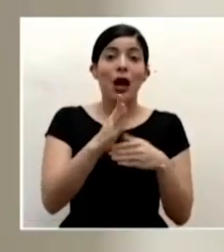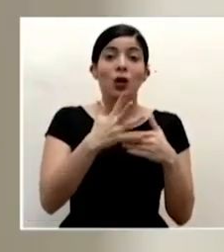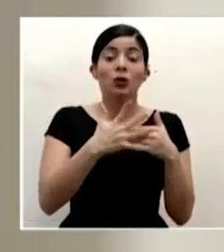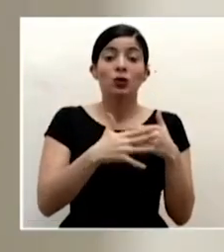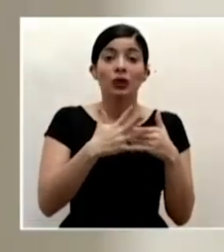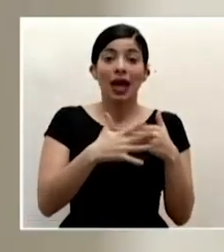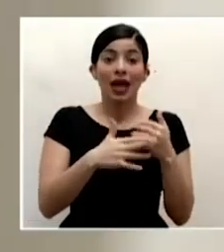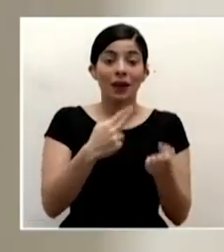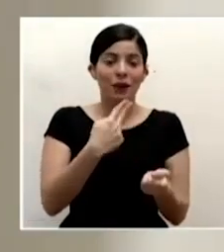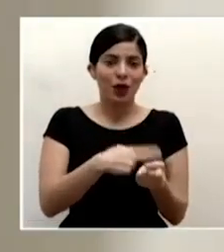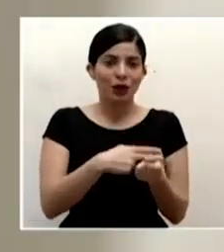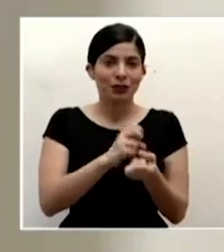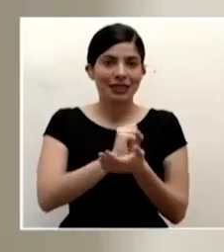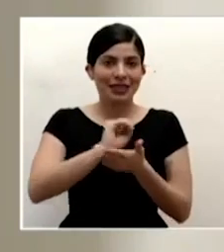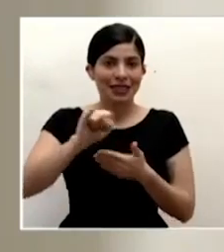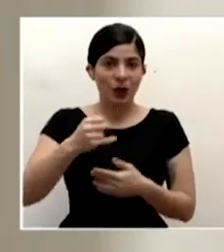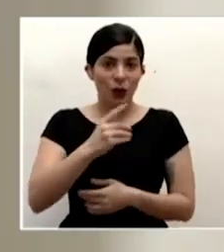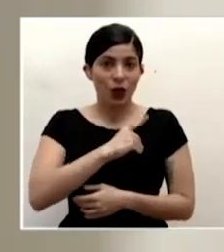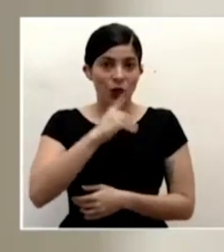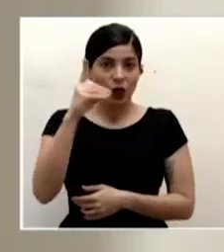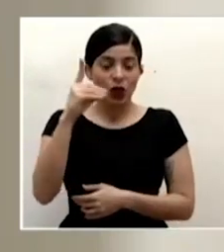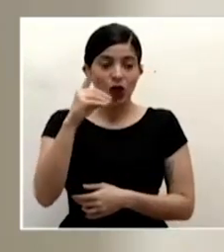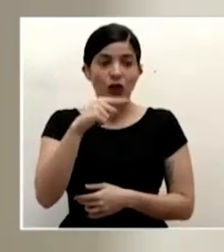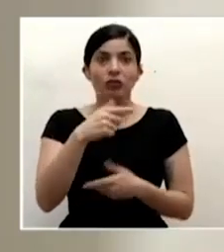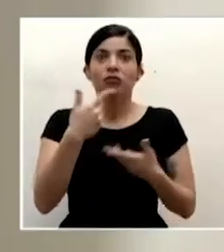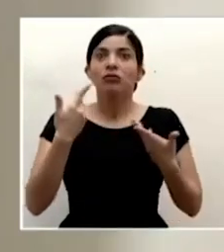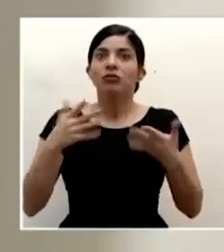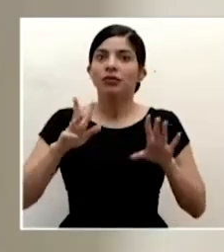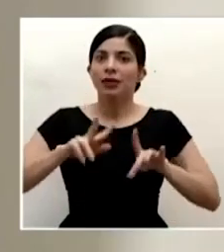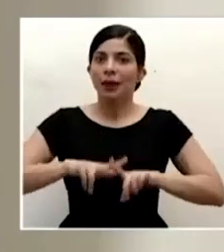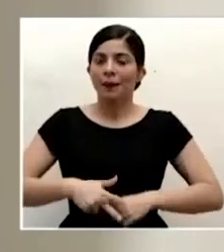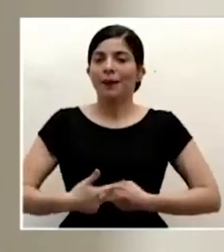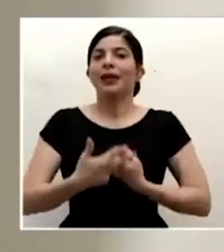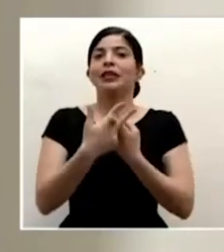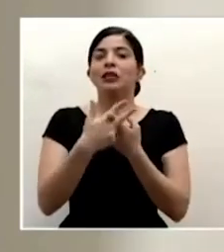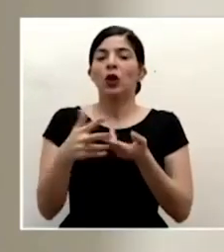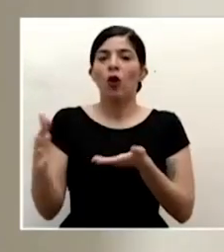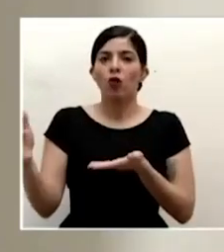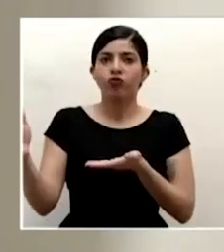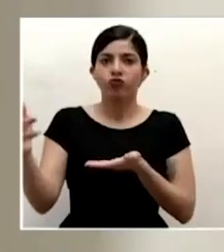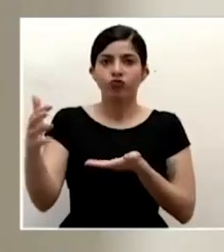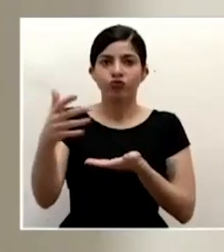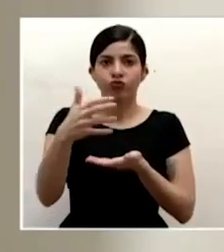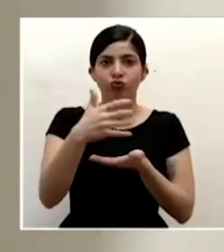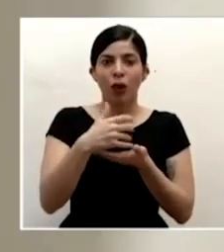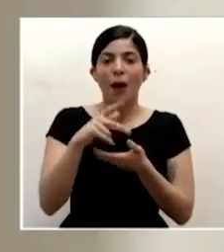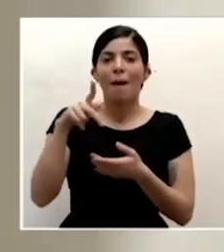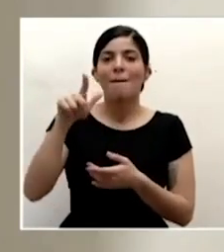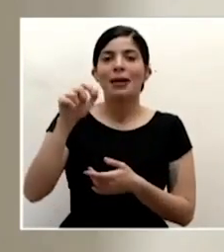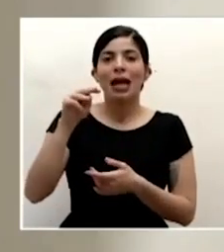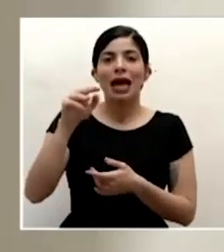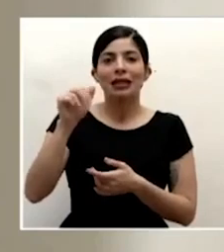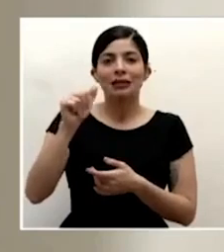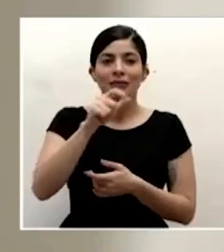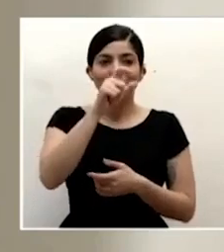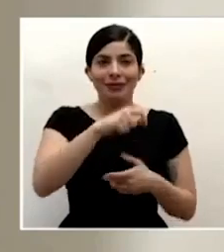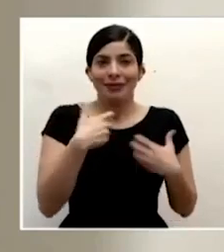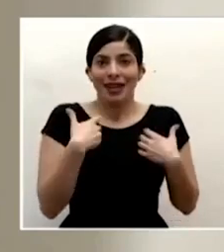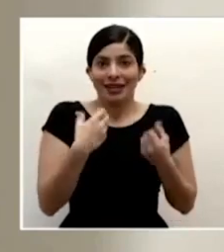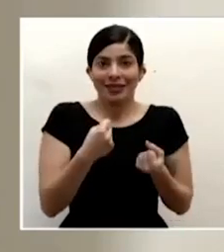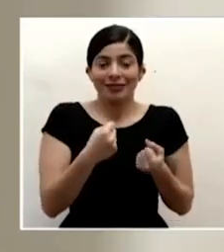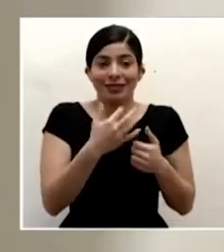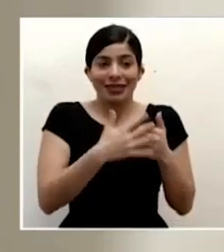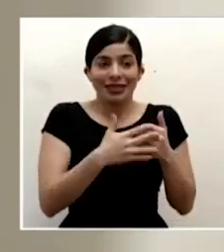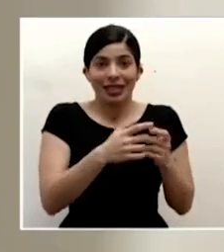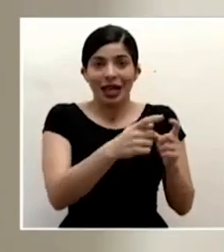san juan de dios ya comenzó a recolectar plasma convalesciente en este caso fue de un donante